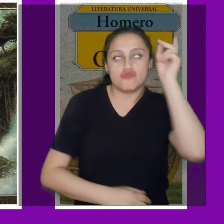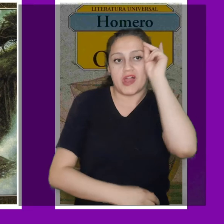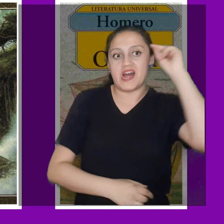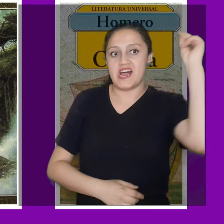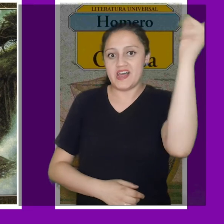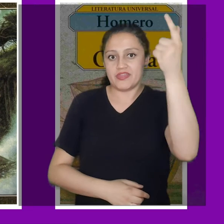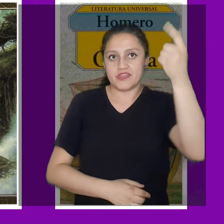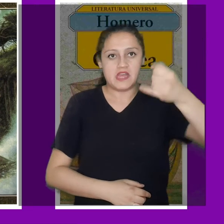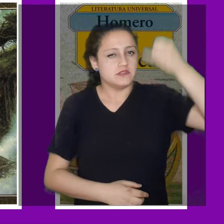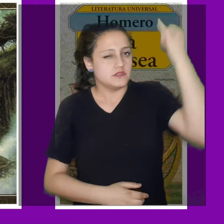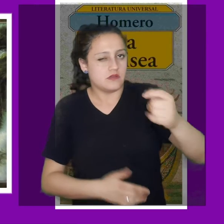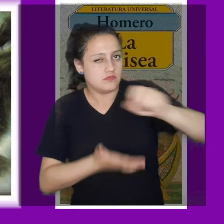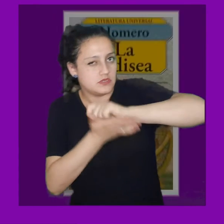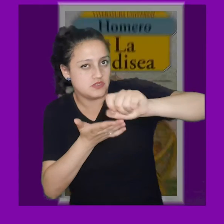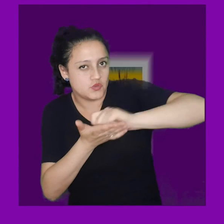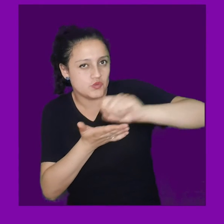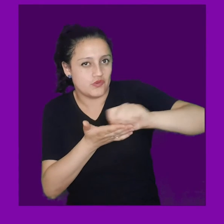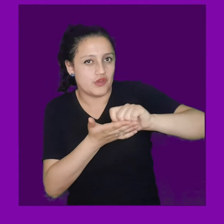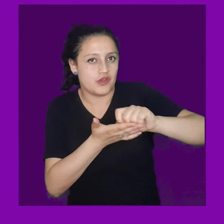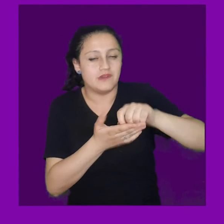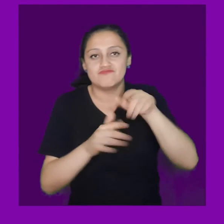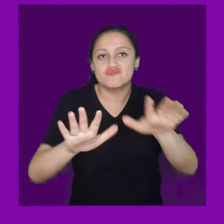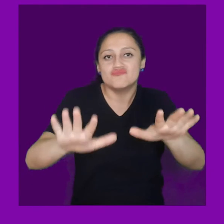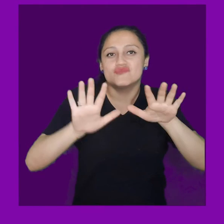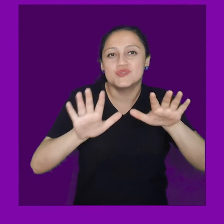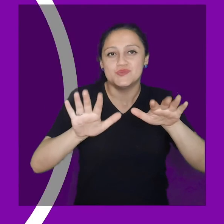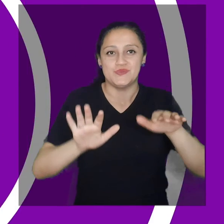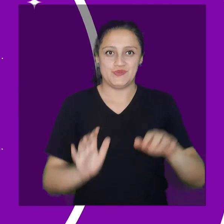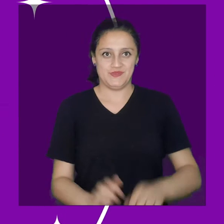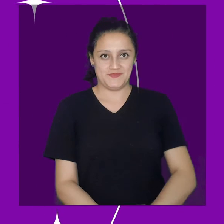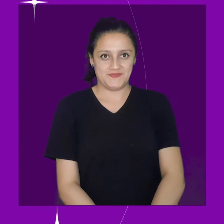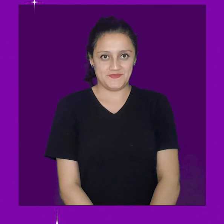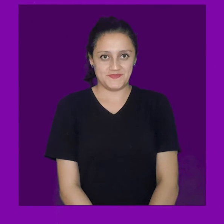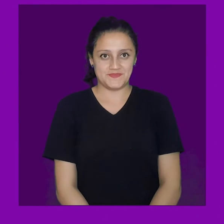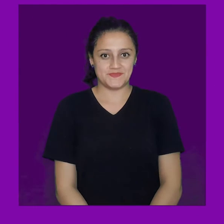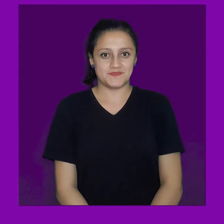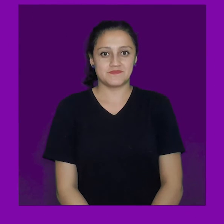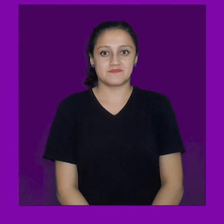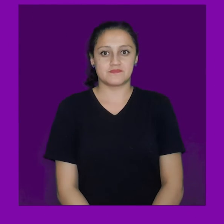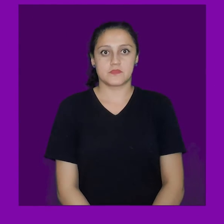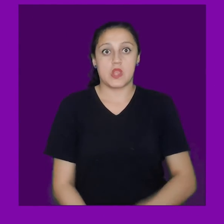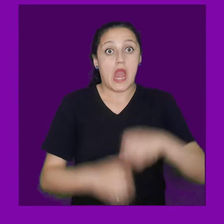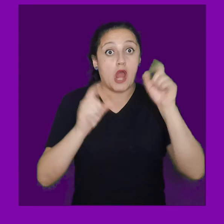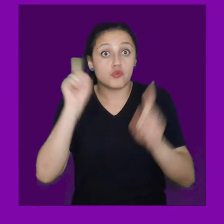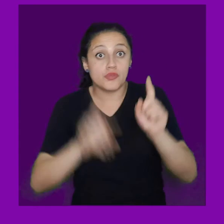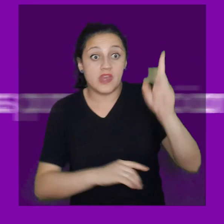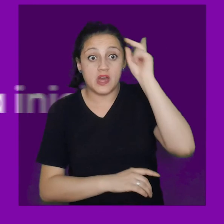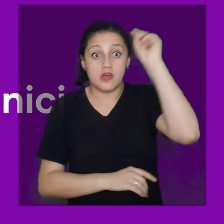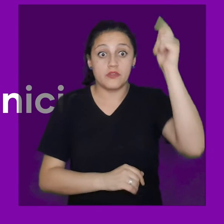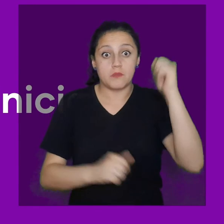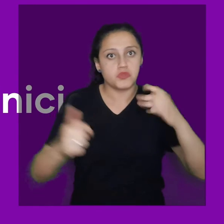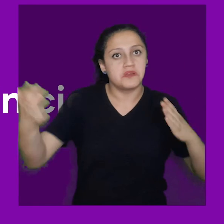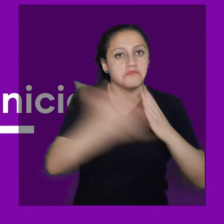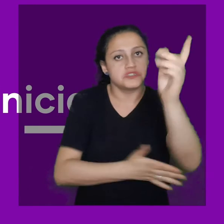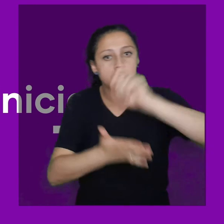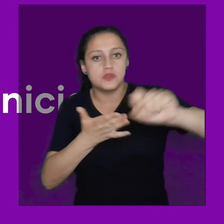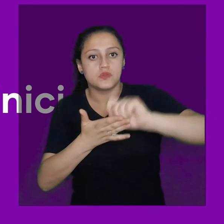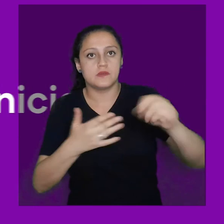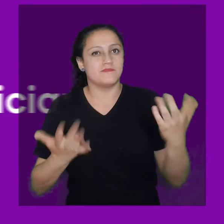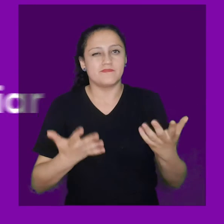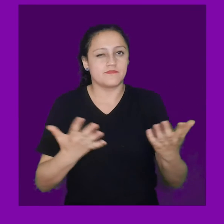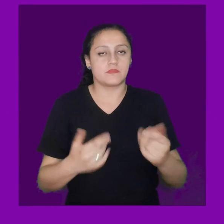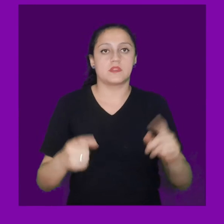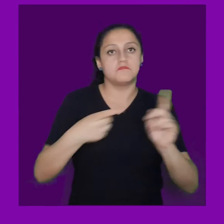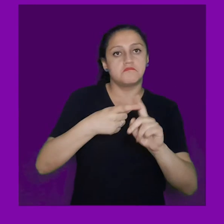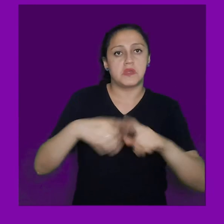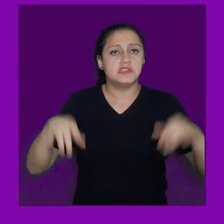inspirarte y tomar algunas ideas. Pero siempre lo impactante estará en lo genuino de tu trabajo. Algunas ideas para iniciar la